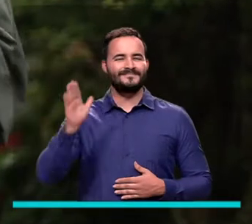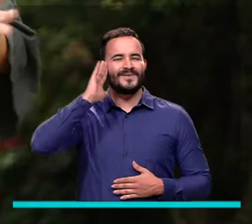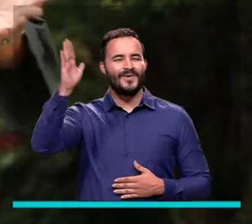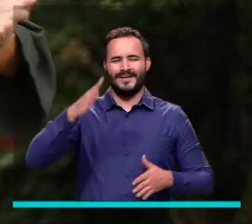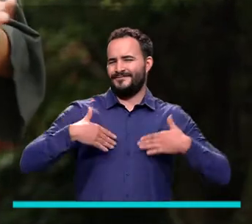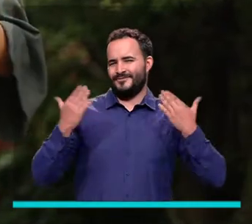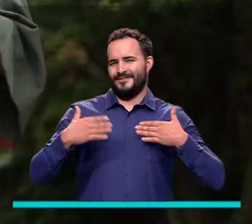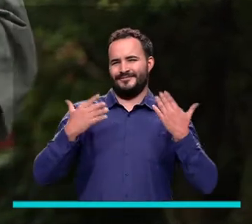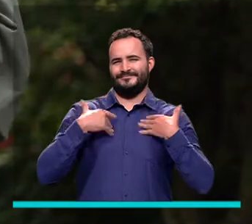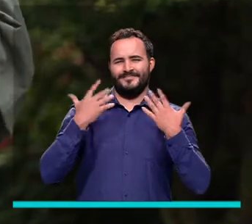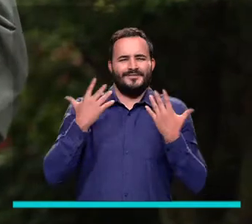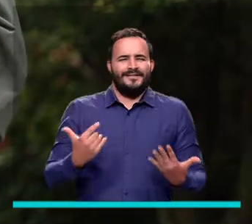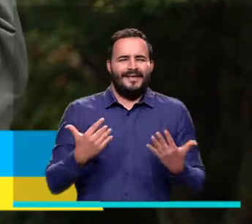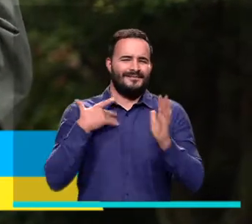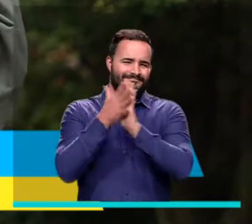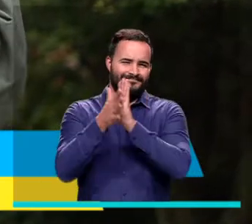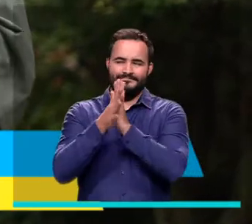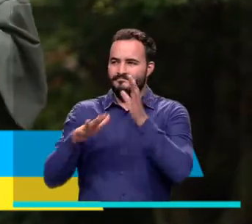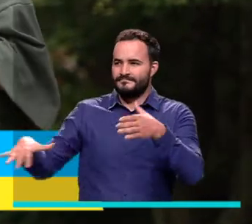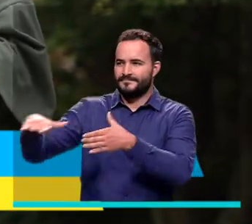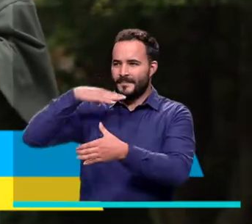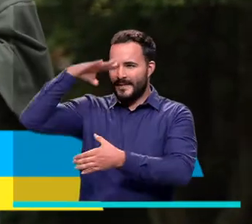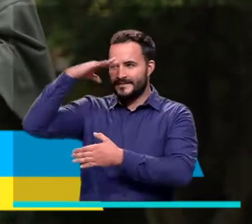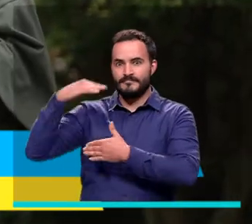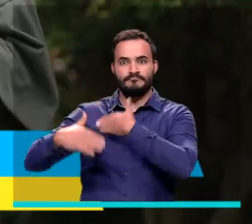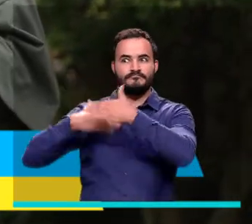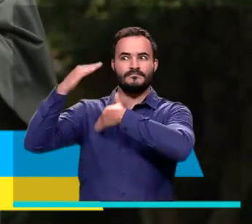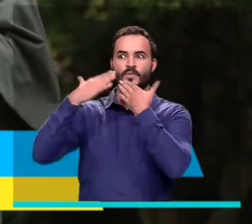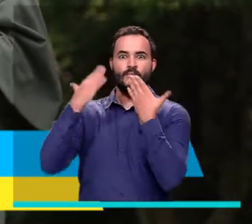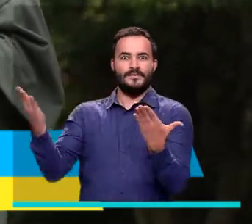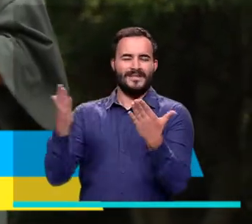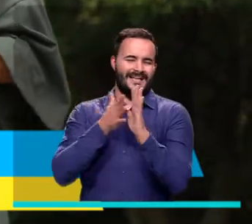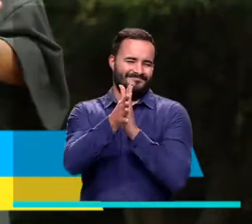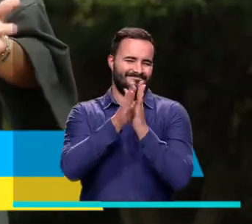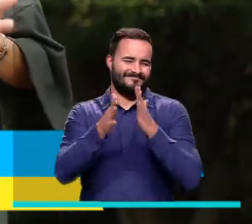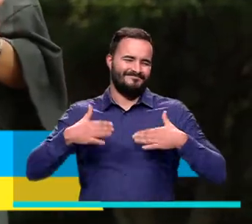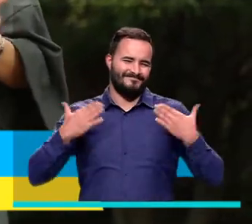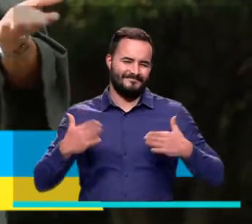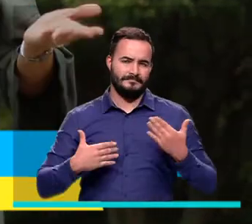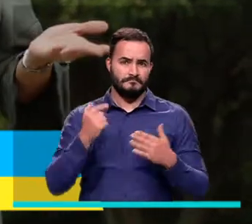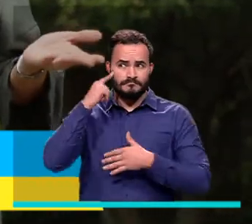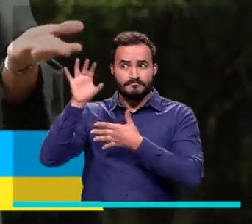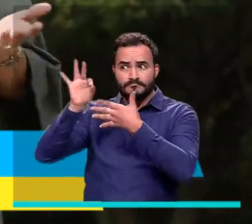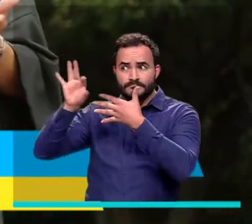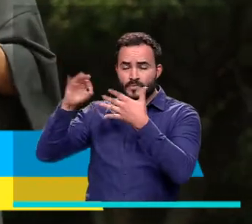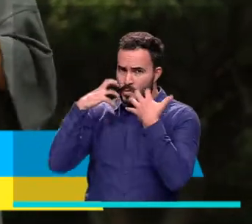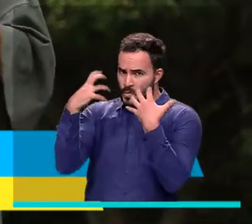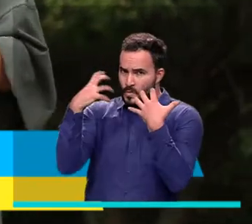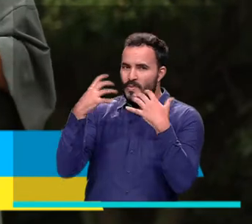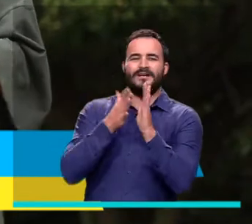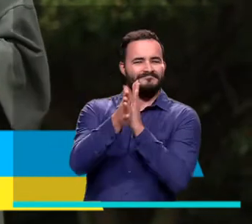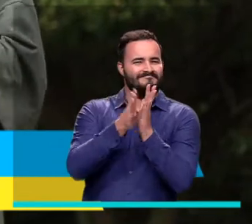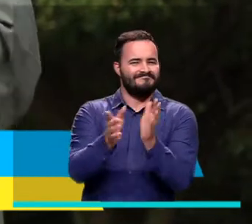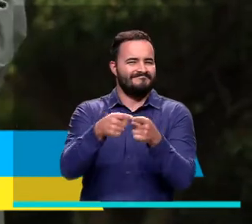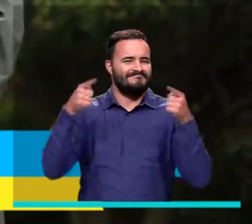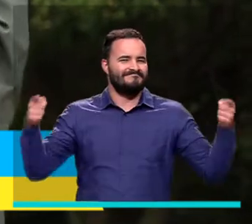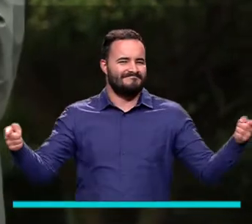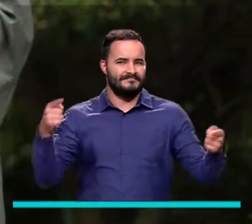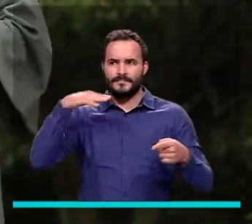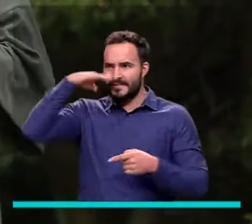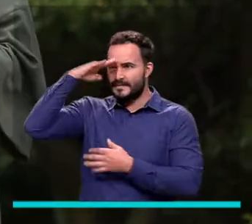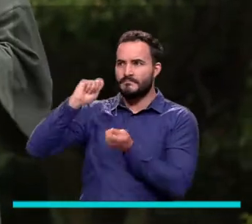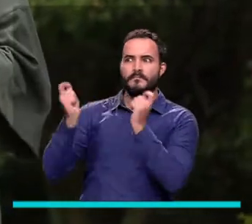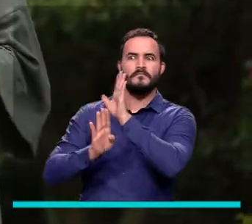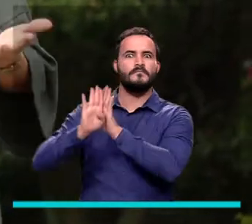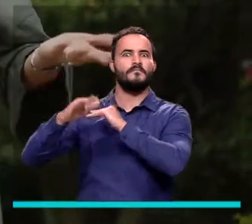Hola, es un placer acompañarlos de nuevo en esta emisión de Medellín Conecta TV. Aquí conocerás las historias y los hechos más destacados de